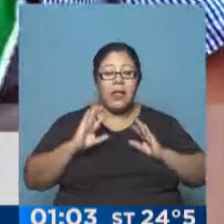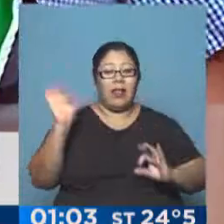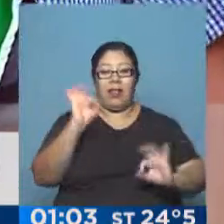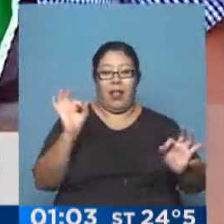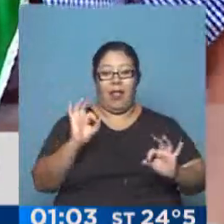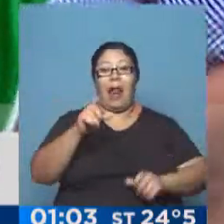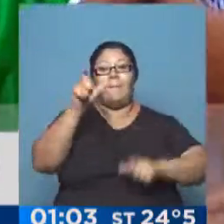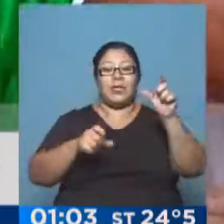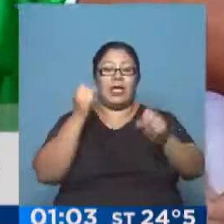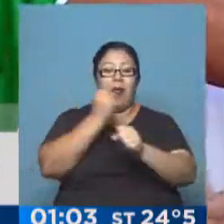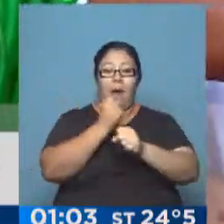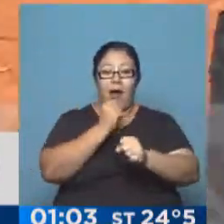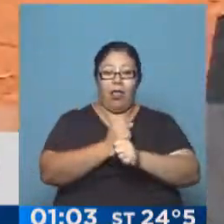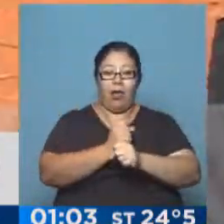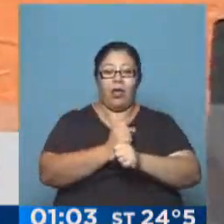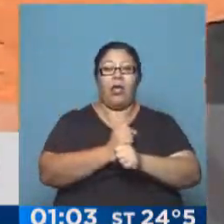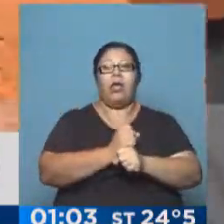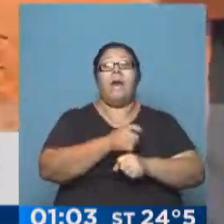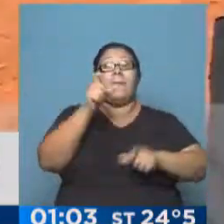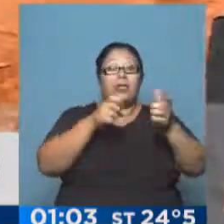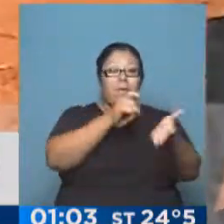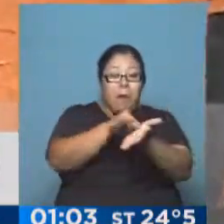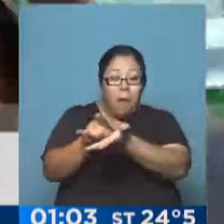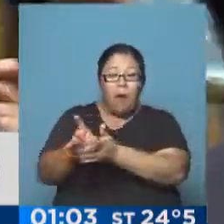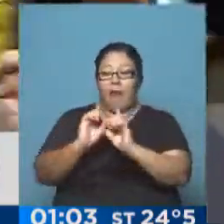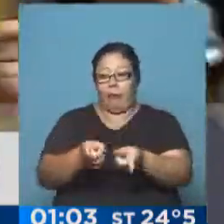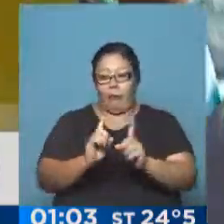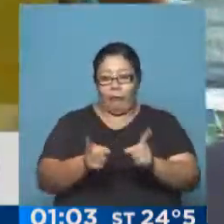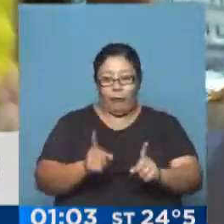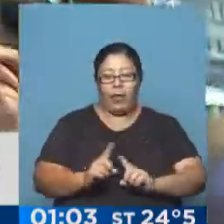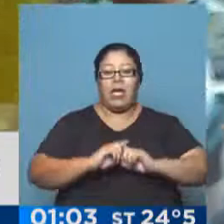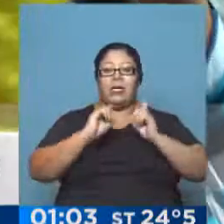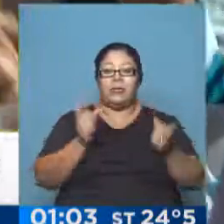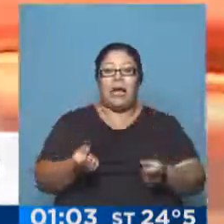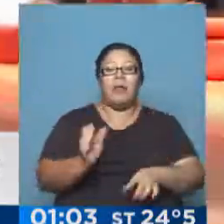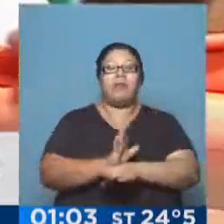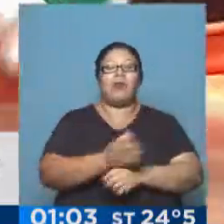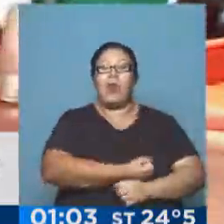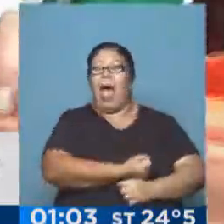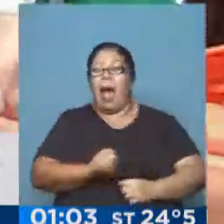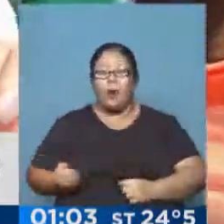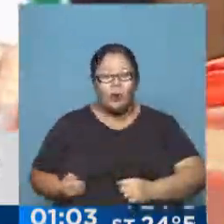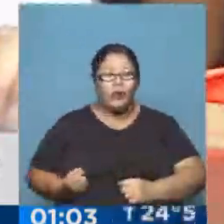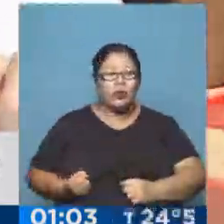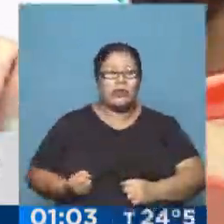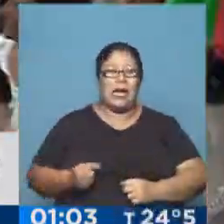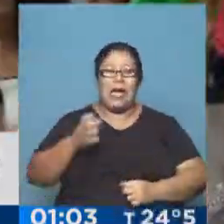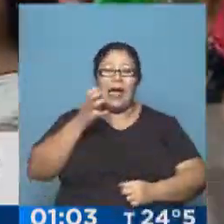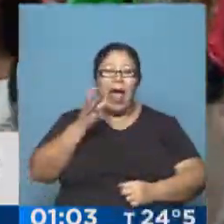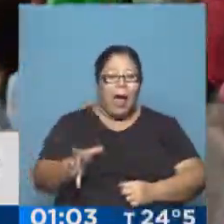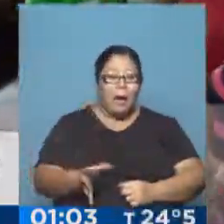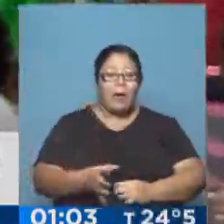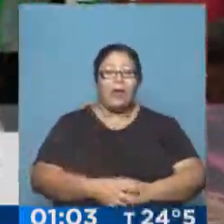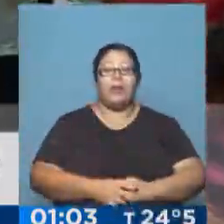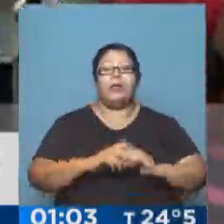pueblo, va a seguir despidiendo gente, va a seguir aplicando un ajuste terrible sobre el pueblo y la única forma de